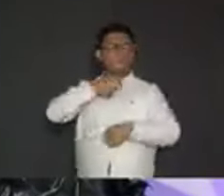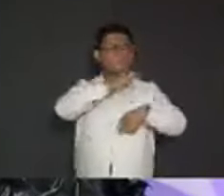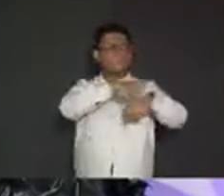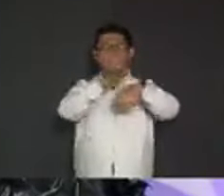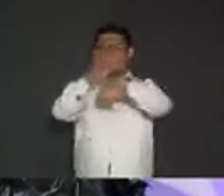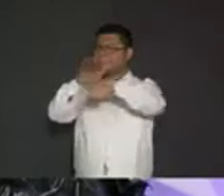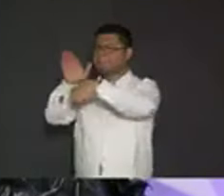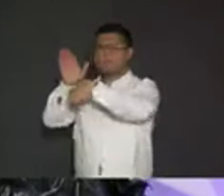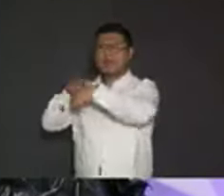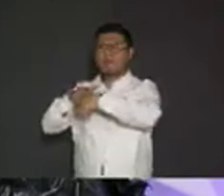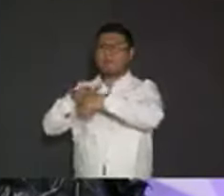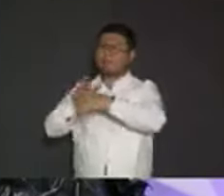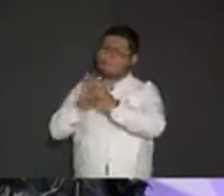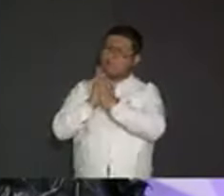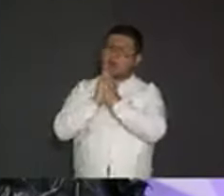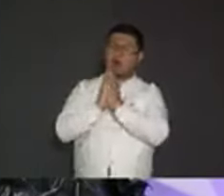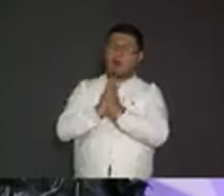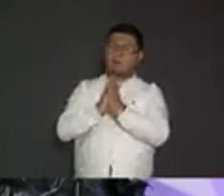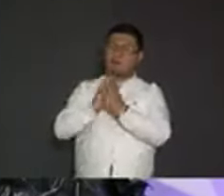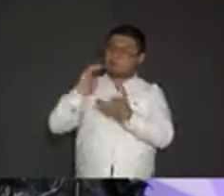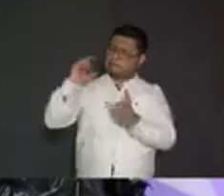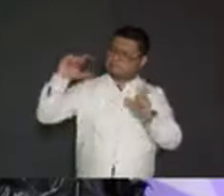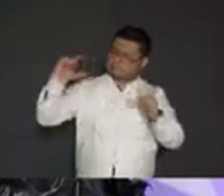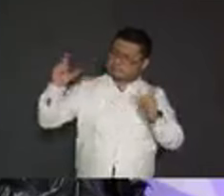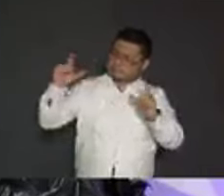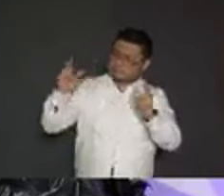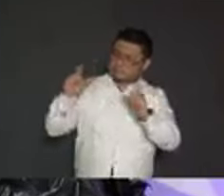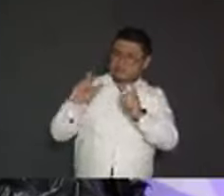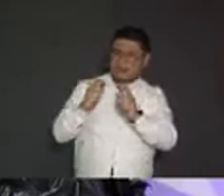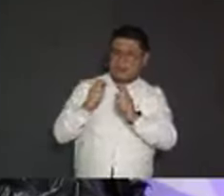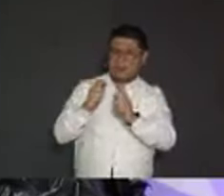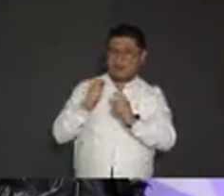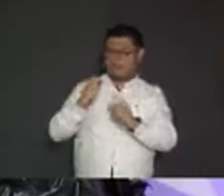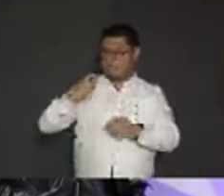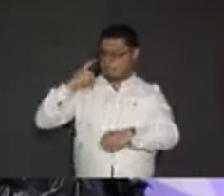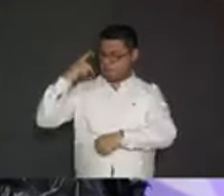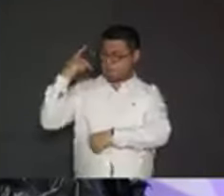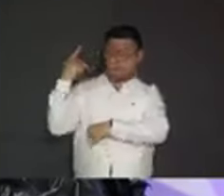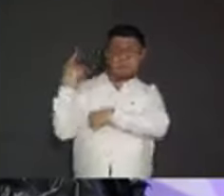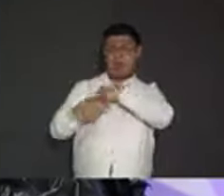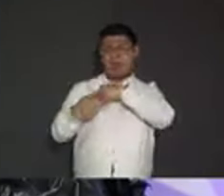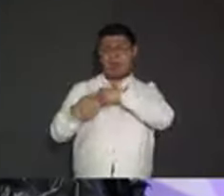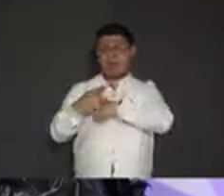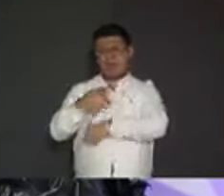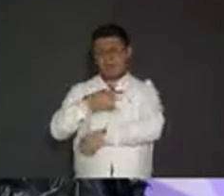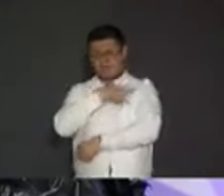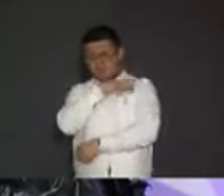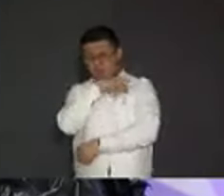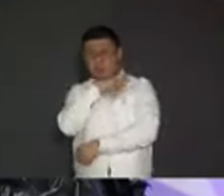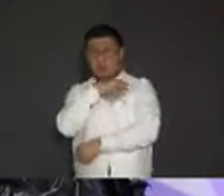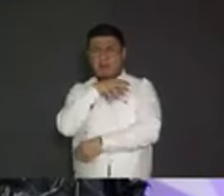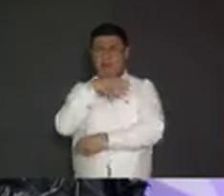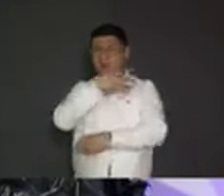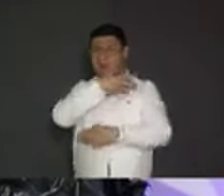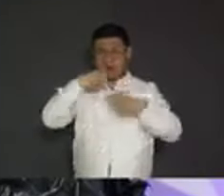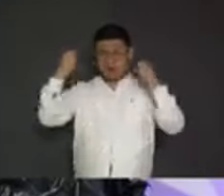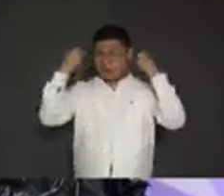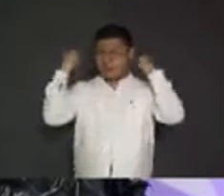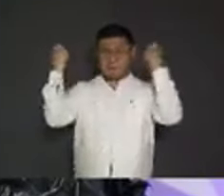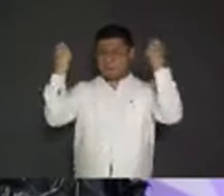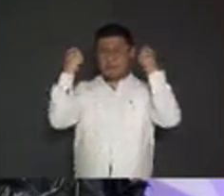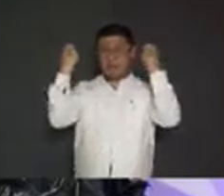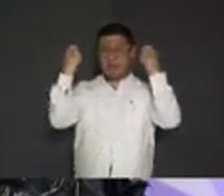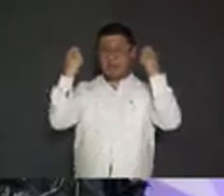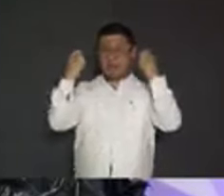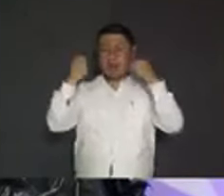Disminuir esta campaña sucia que hemos visto en las redes sociales, esta campaña de miedo que incita a los